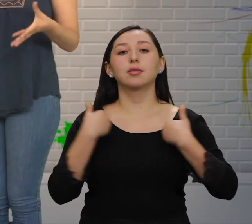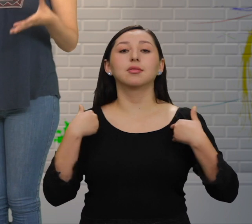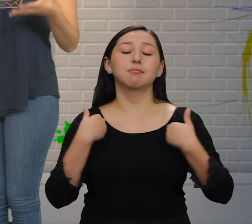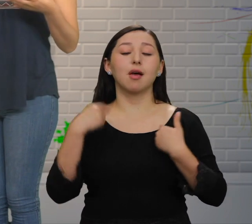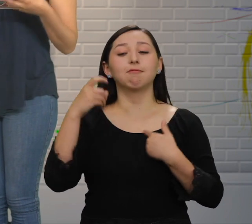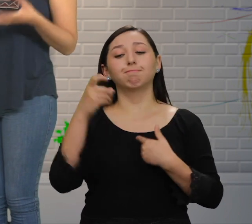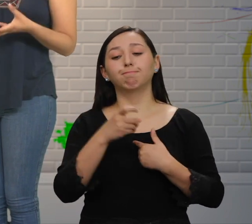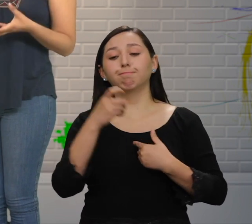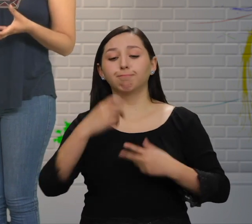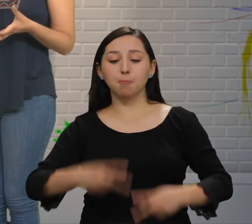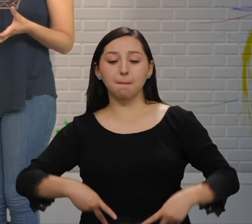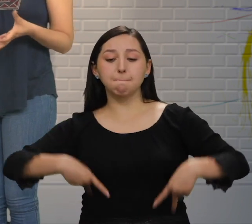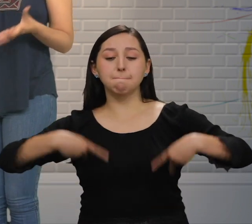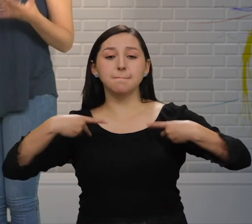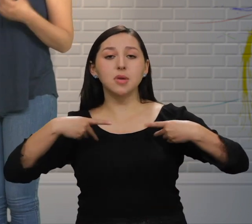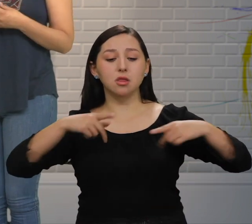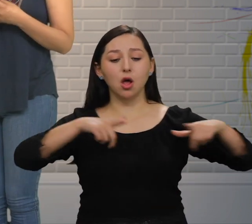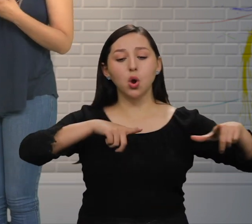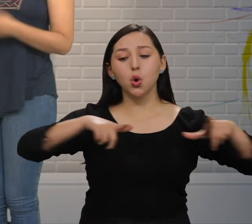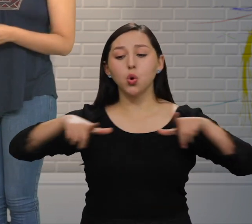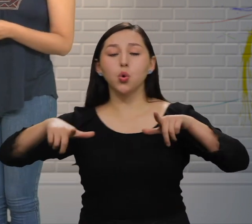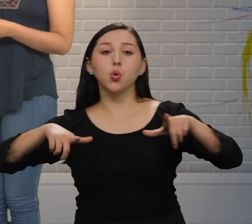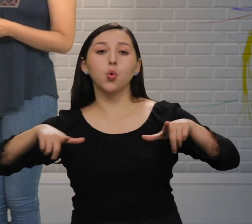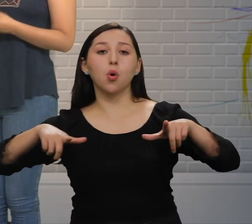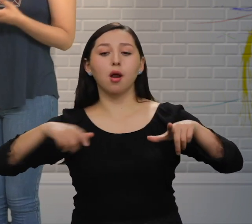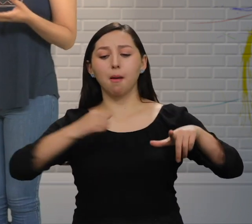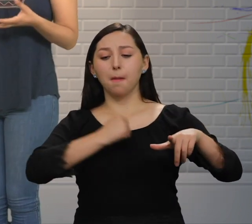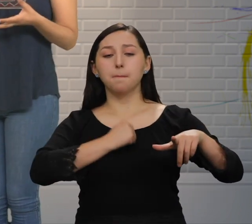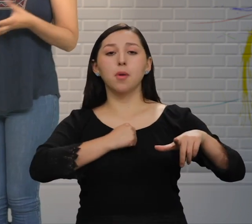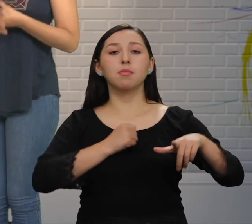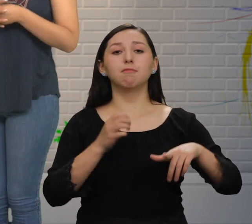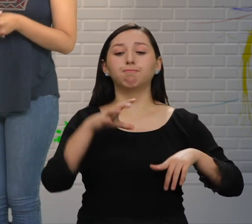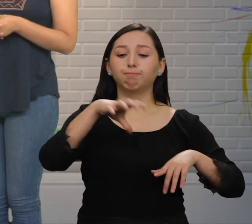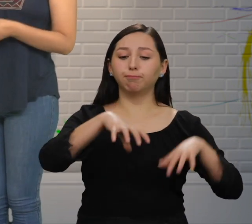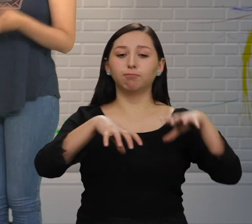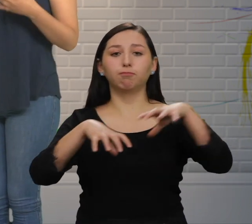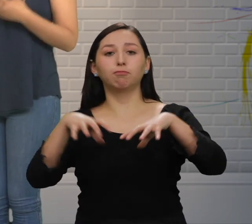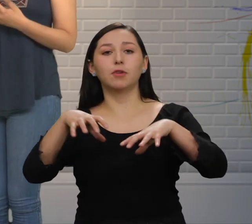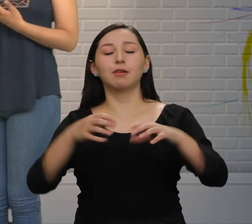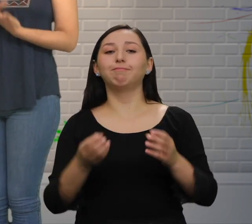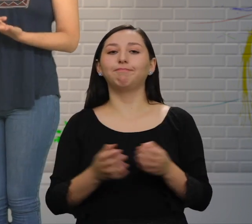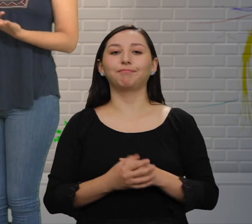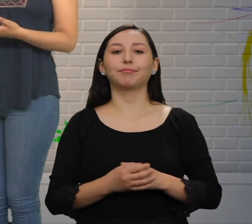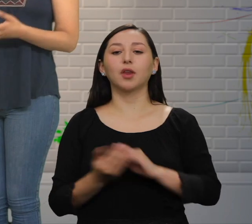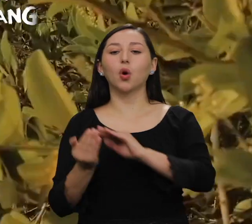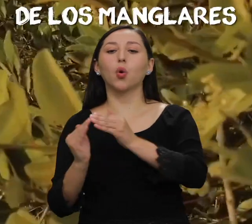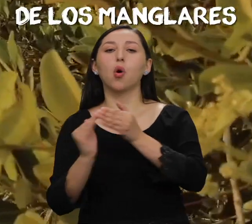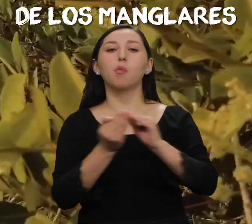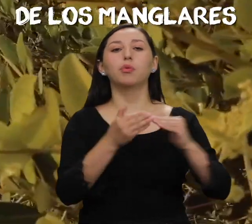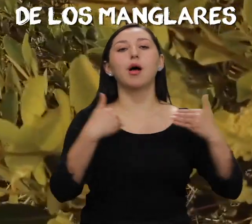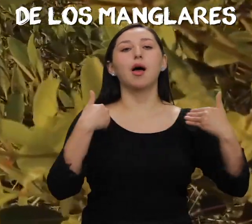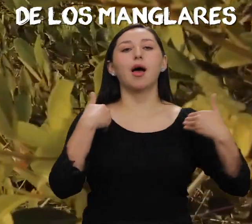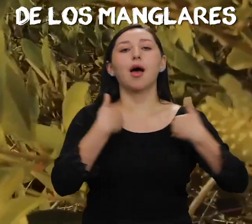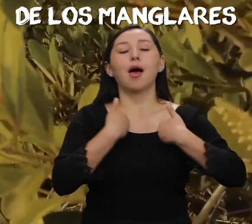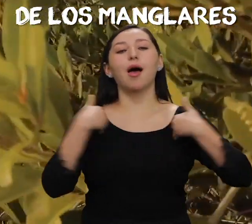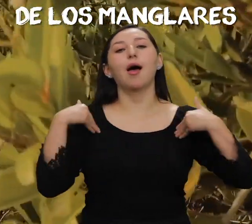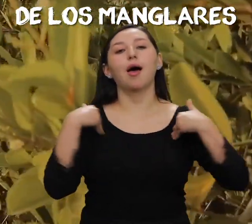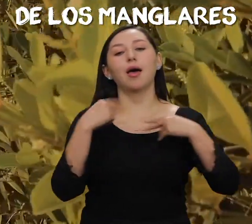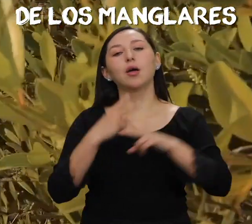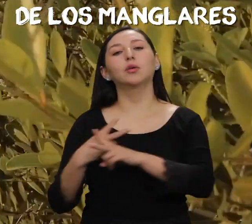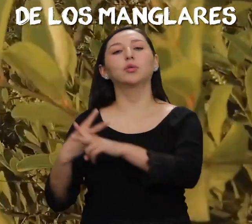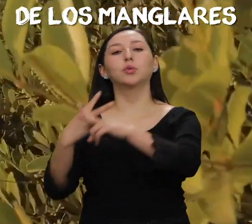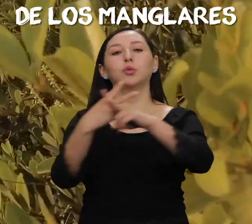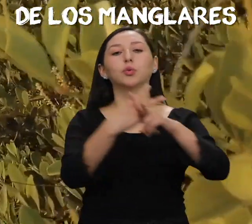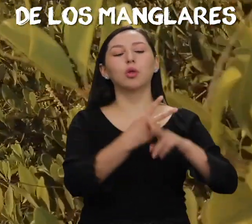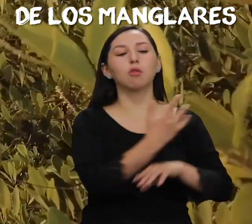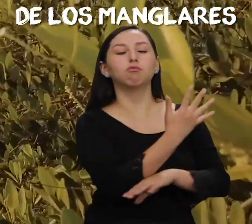espacios donde sobrevivir y también tomar su alimento Es por eso que es importante que como seres humanos Tratemos de cuidar estos bosques